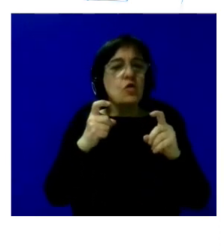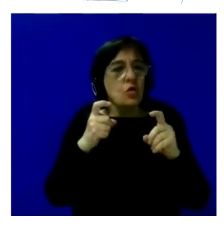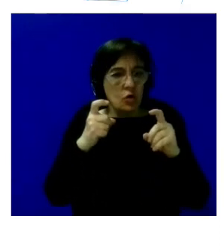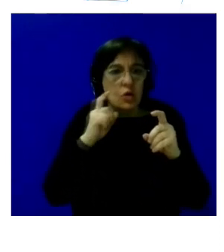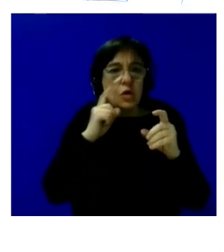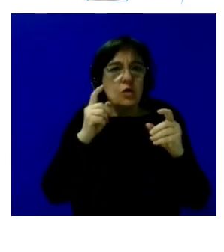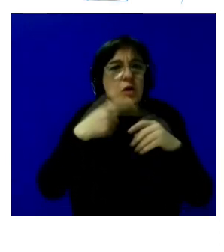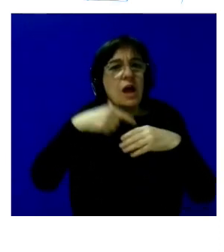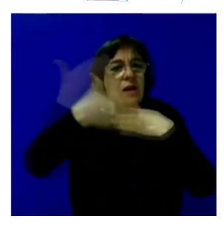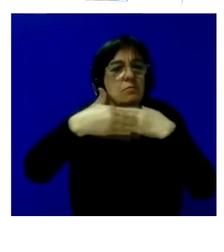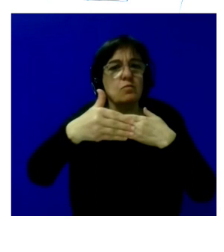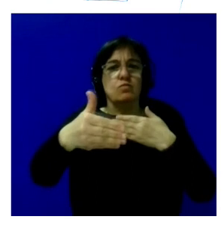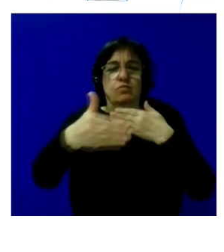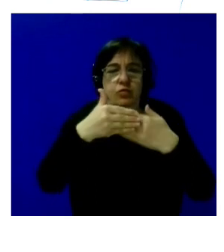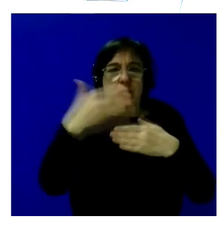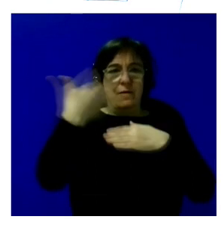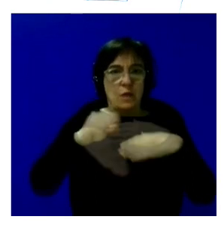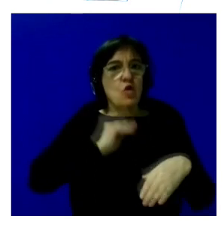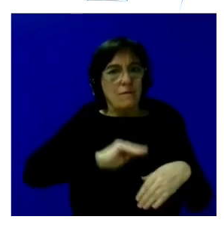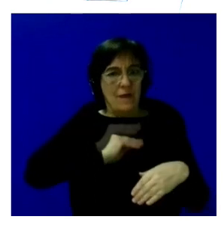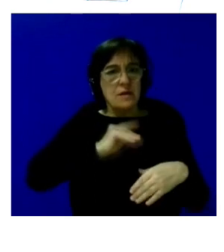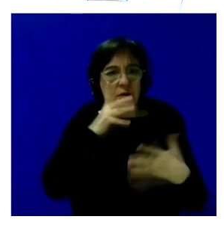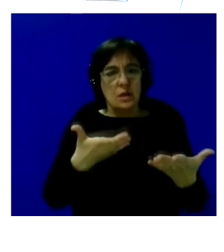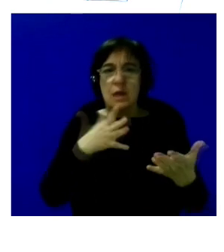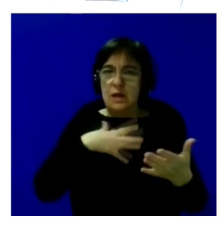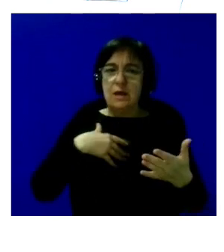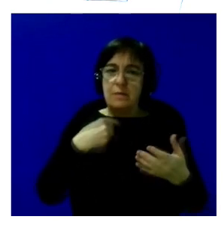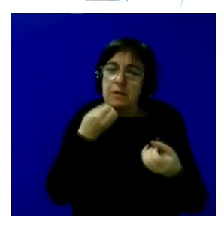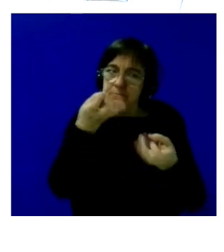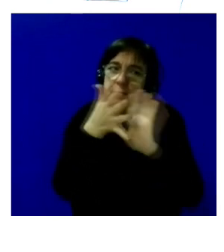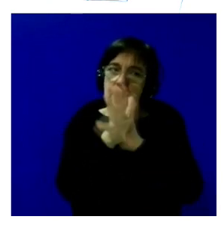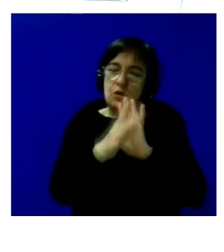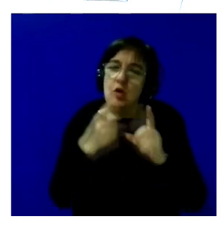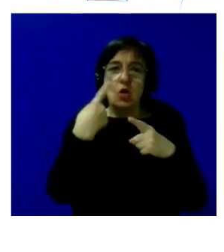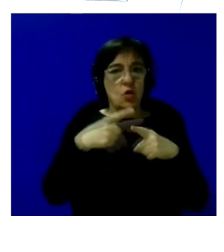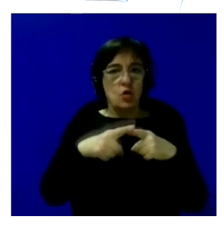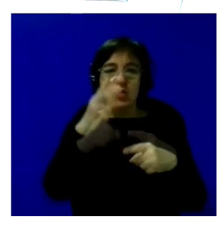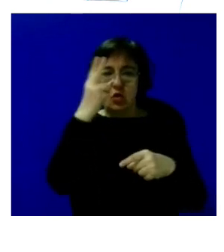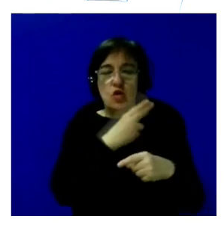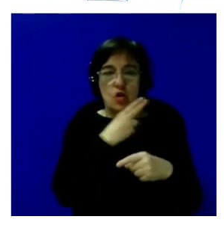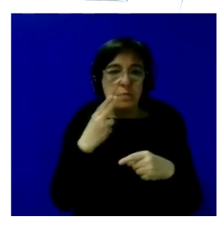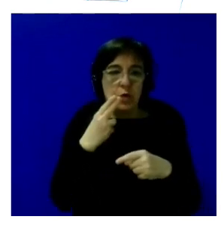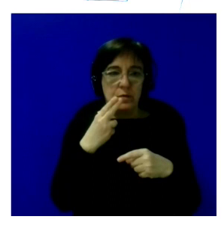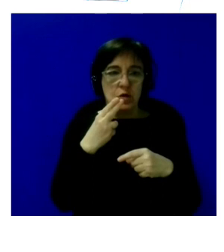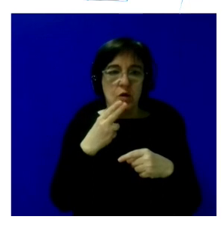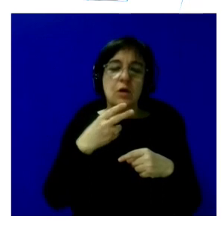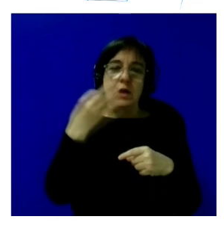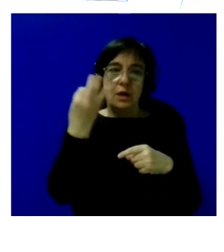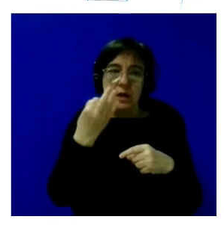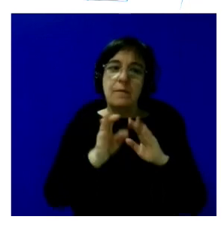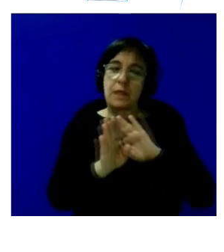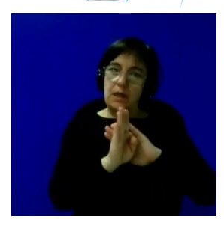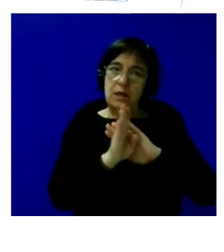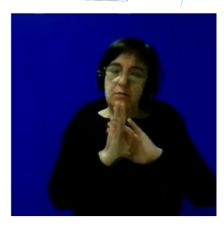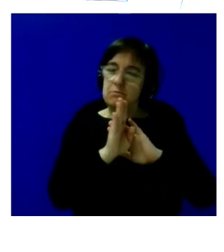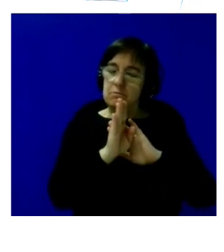reducción de plazo significativo entonces creo que hay que ponerlo también en valor y es uno de los compromisos que deberían seguir estando